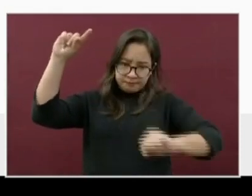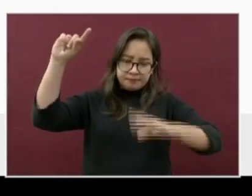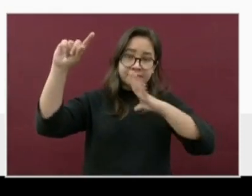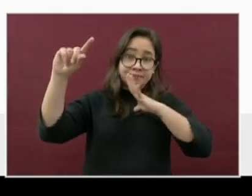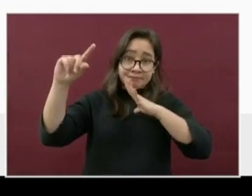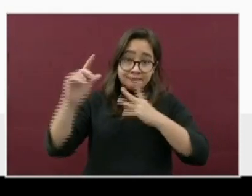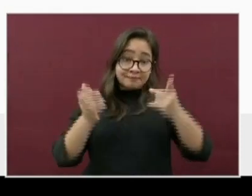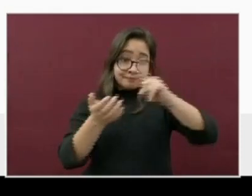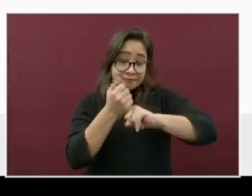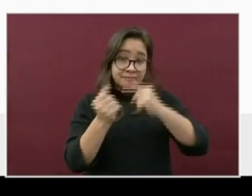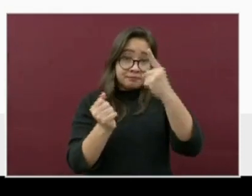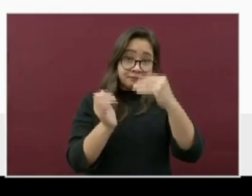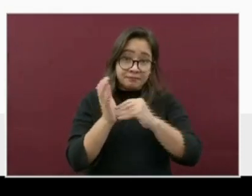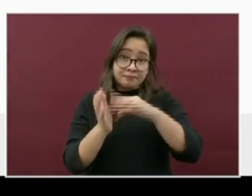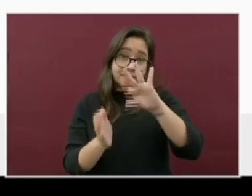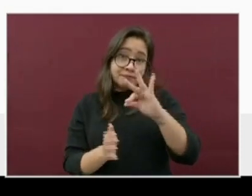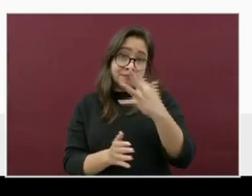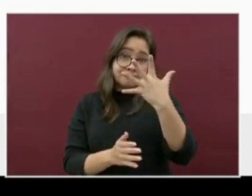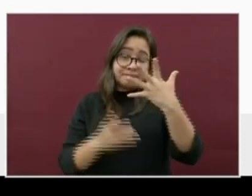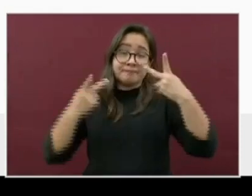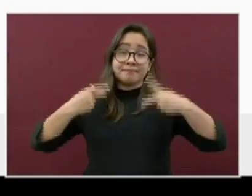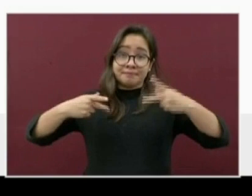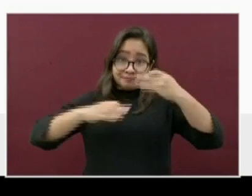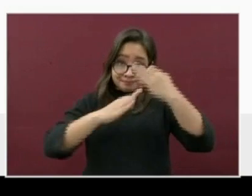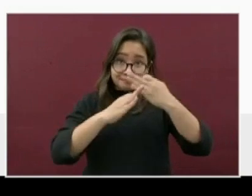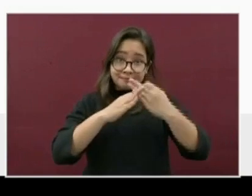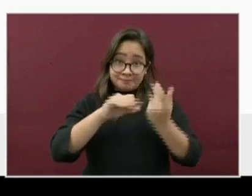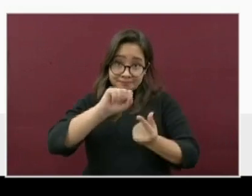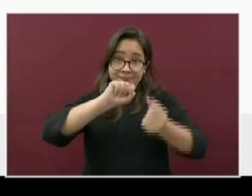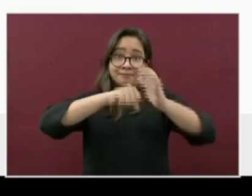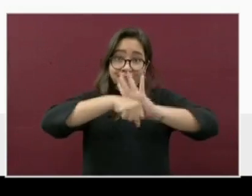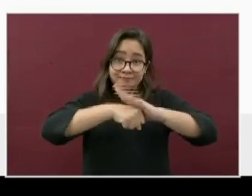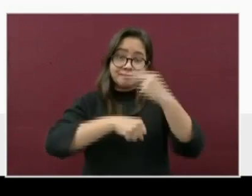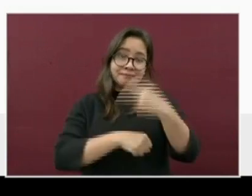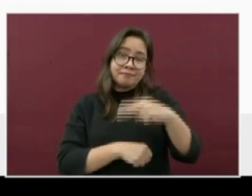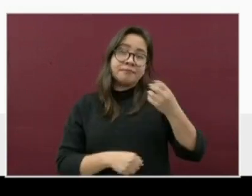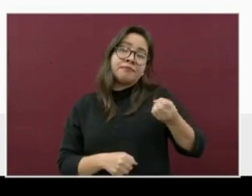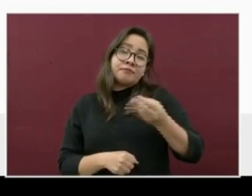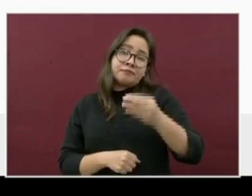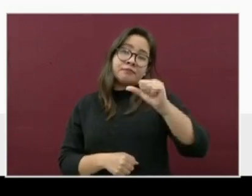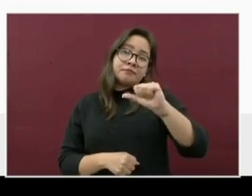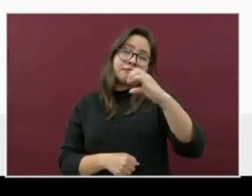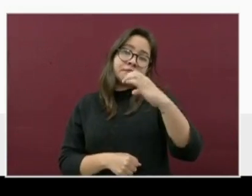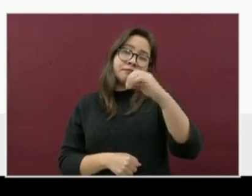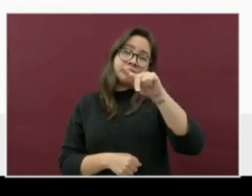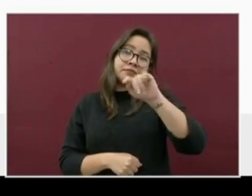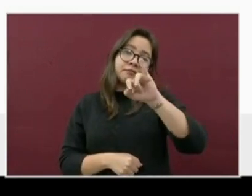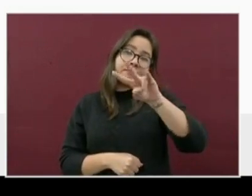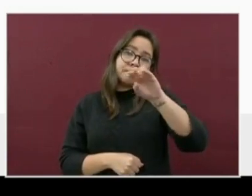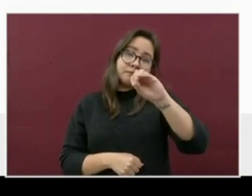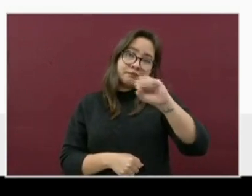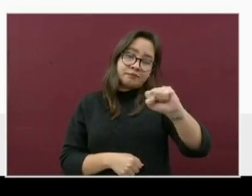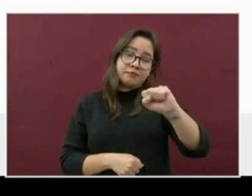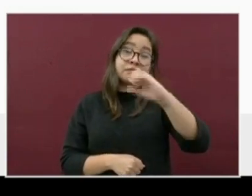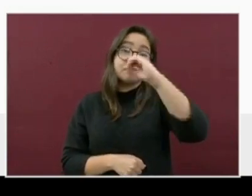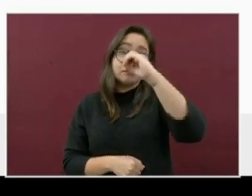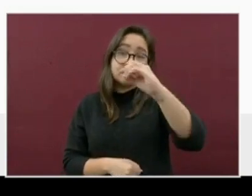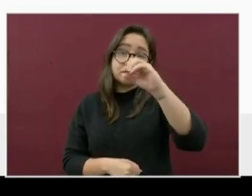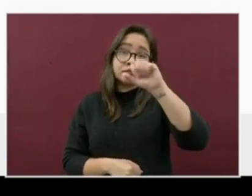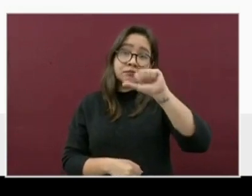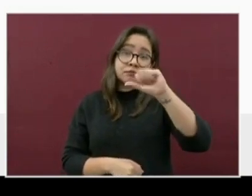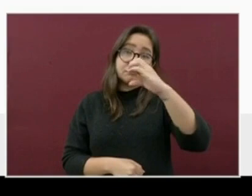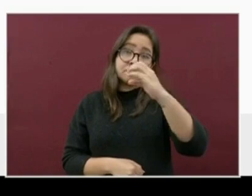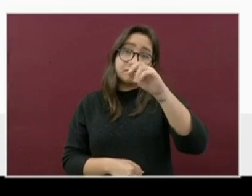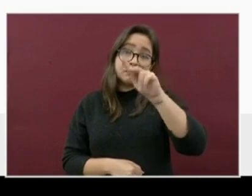de ellos son actuales. Estos casos representan los pacientes que iniciaron sus síntomas durante las dos últimas semanas.